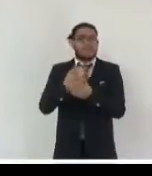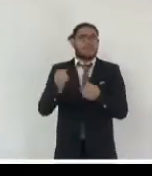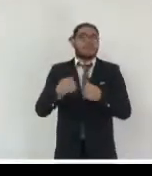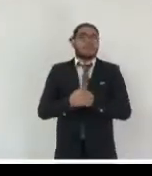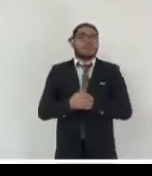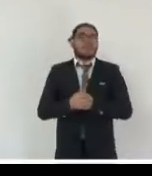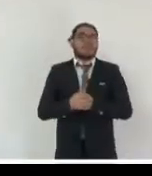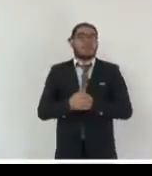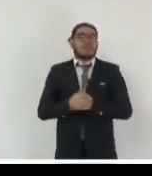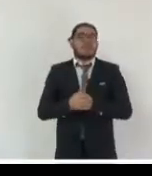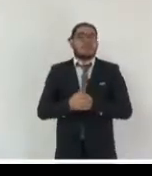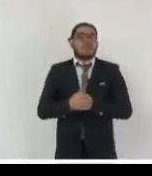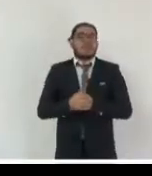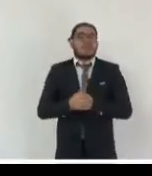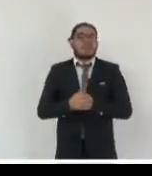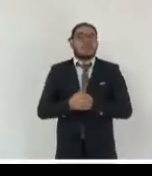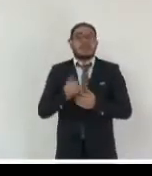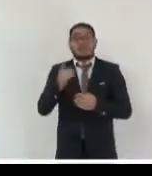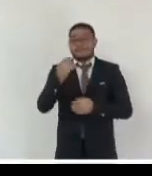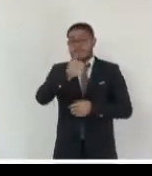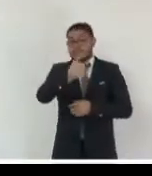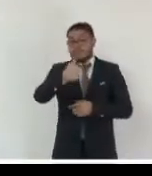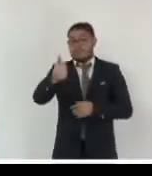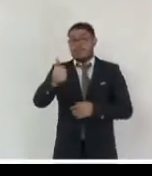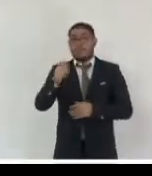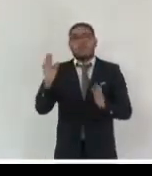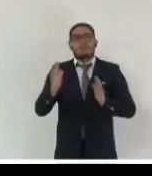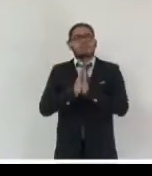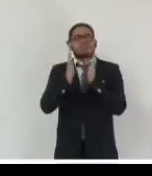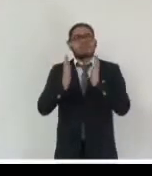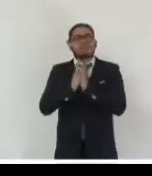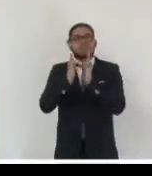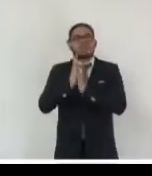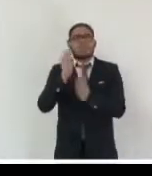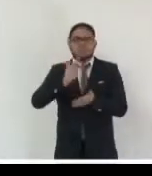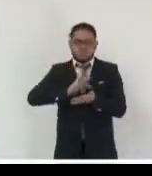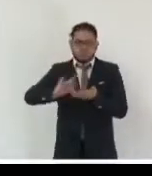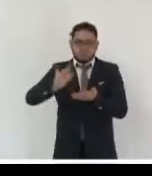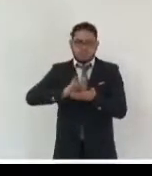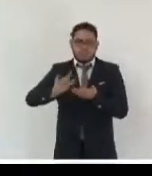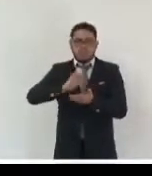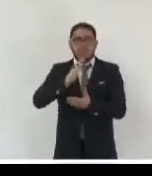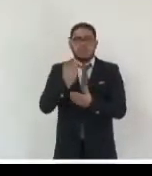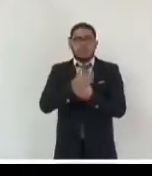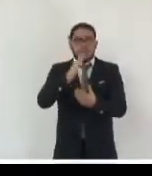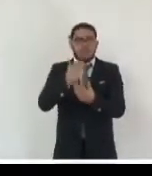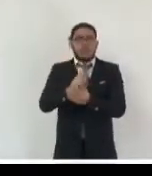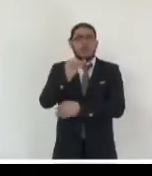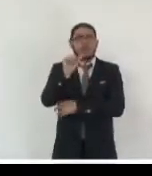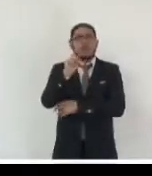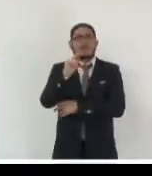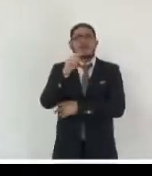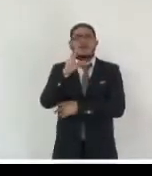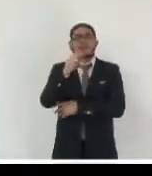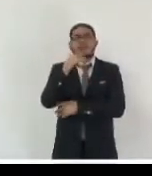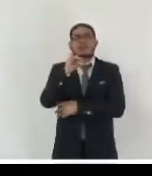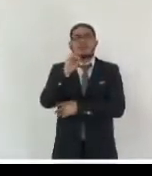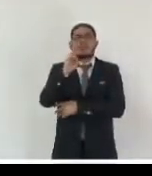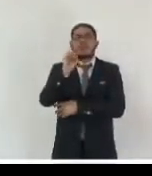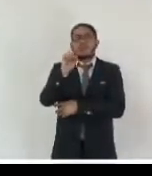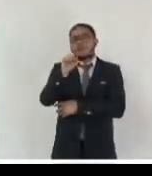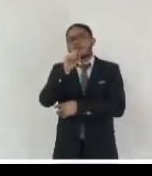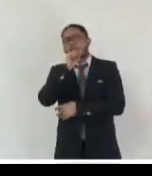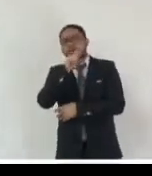Cada uno ha participado en importantes proyectos de transformación digital de archivos, por lo que tendremos la oportunidad de escuchar